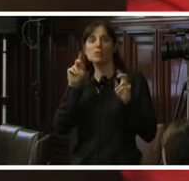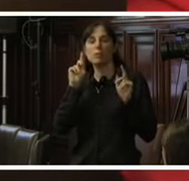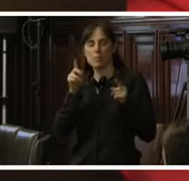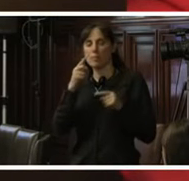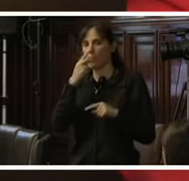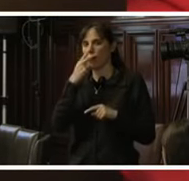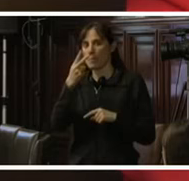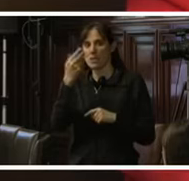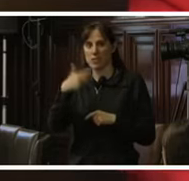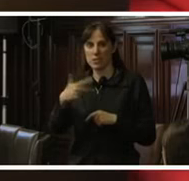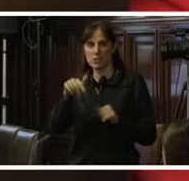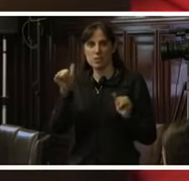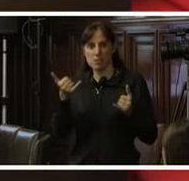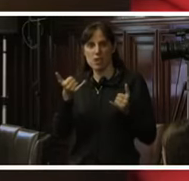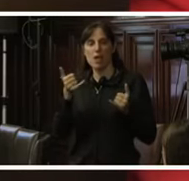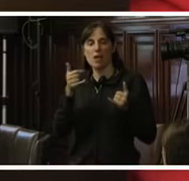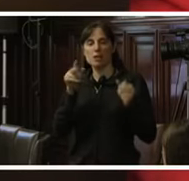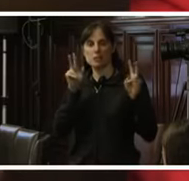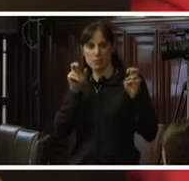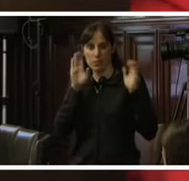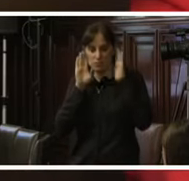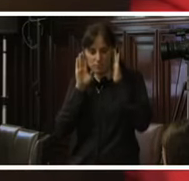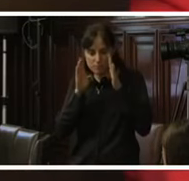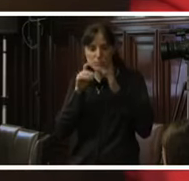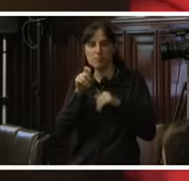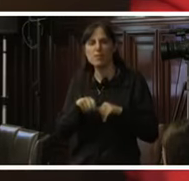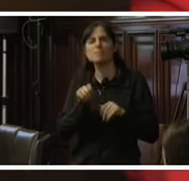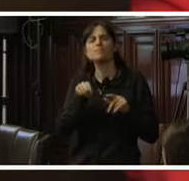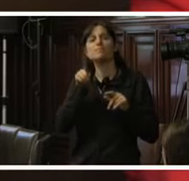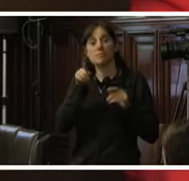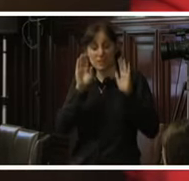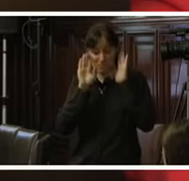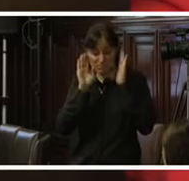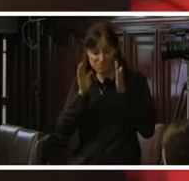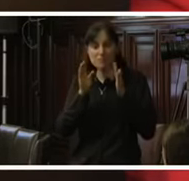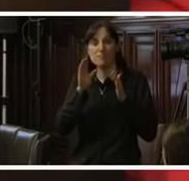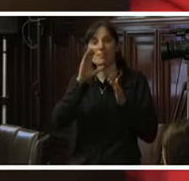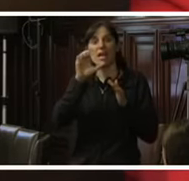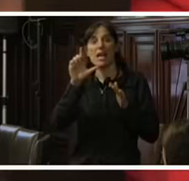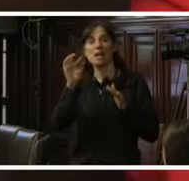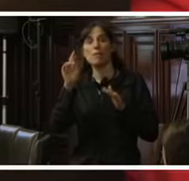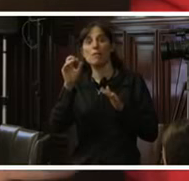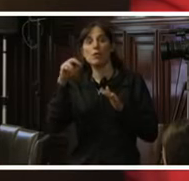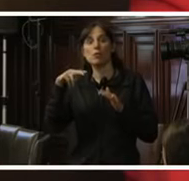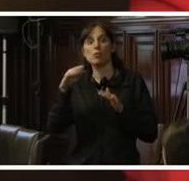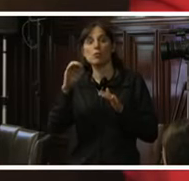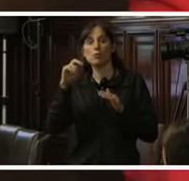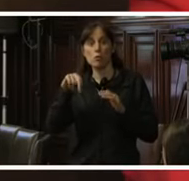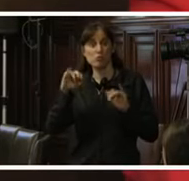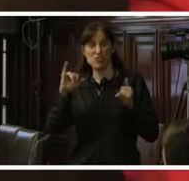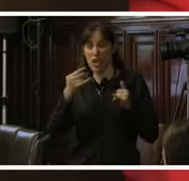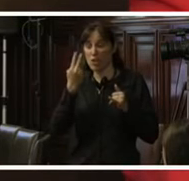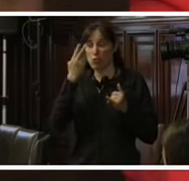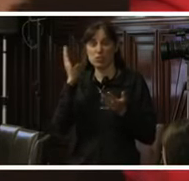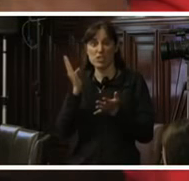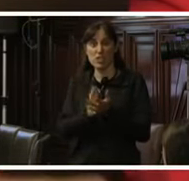tratando específicamente temas del tribunal. El caso del Frontón, en realidad es bastante claro, dos sentencias de la Corte